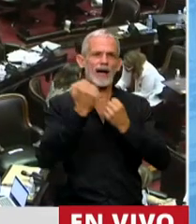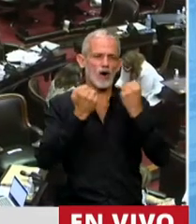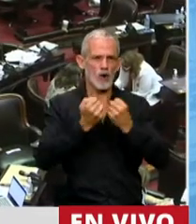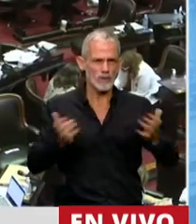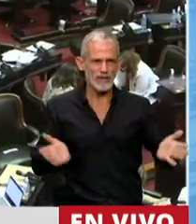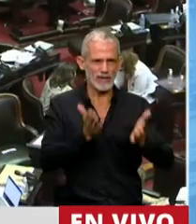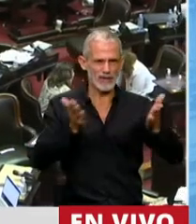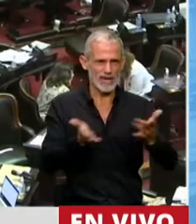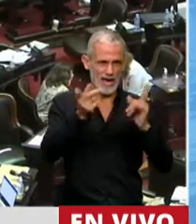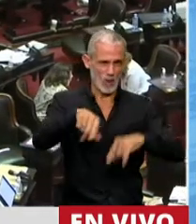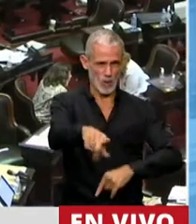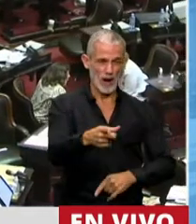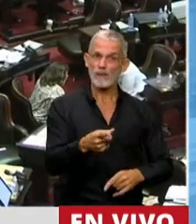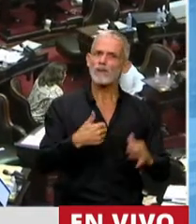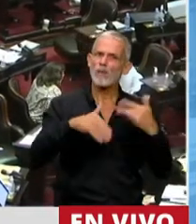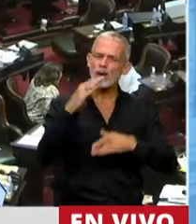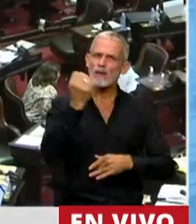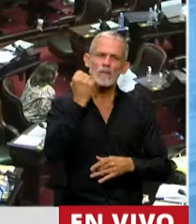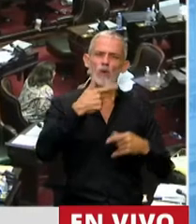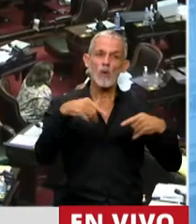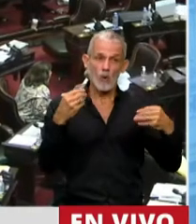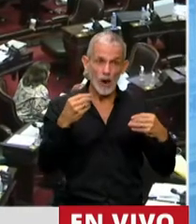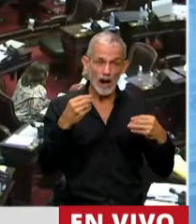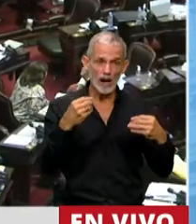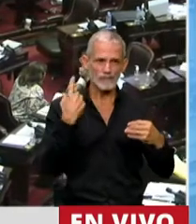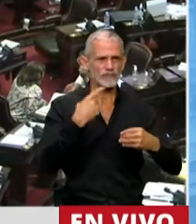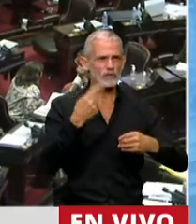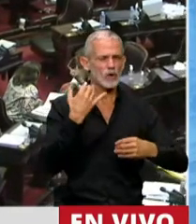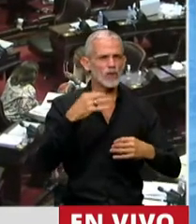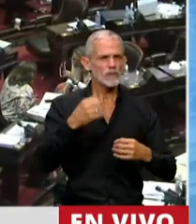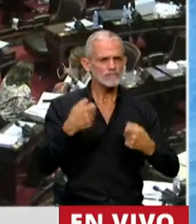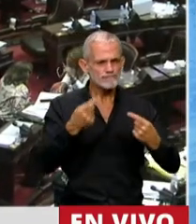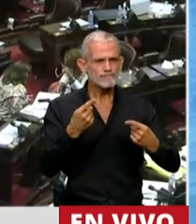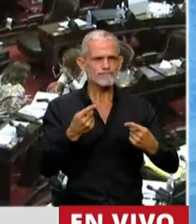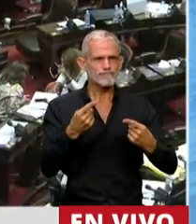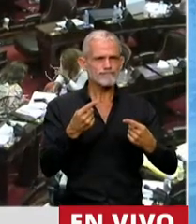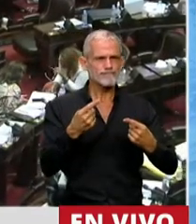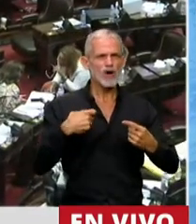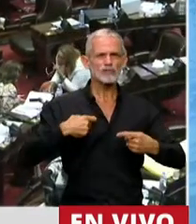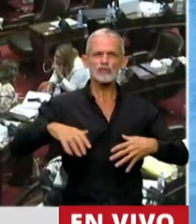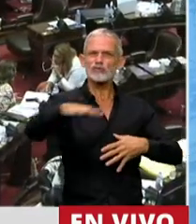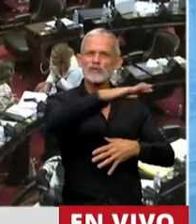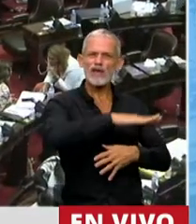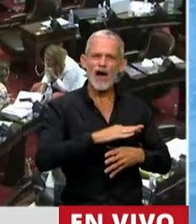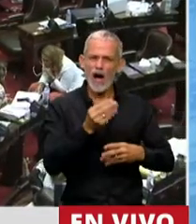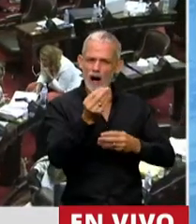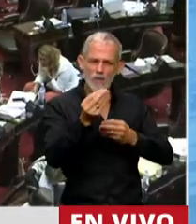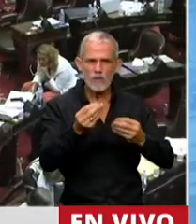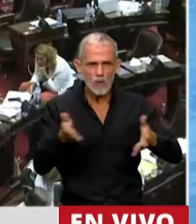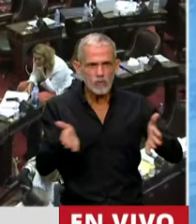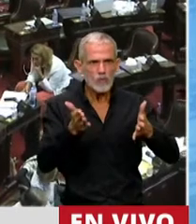económica. Pero sobre todo que logremos fortalecer este entramado social generando